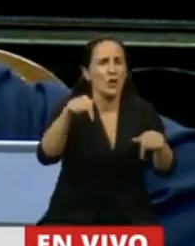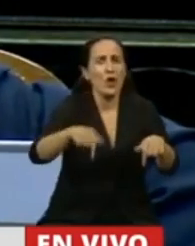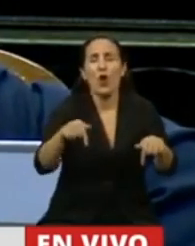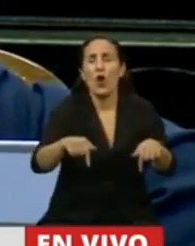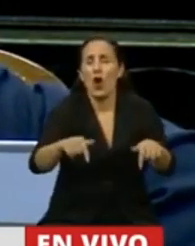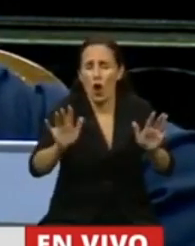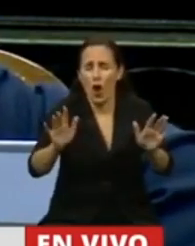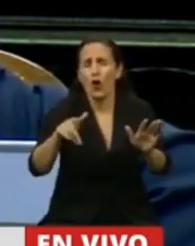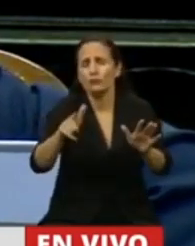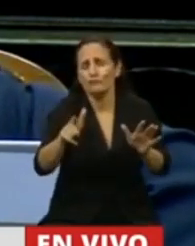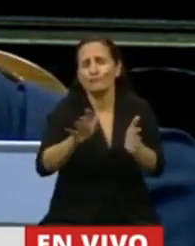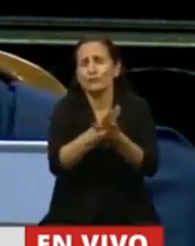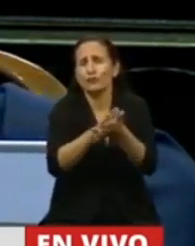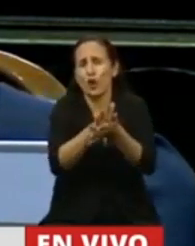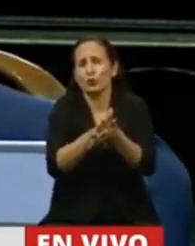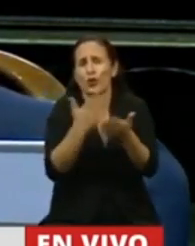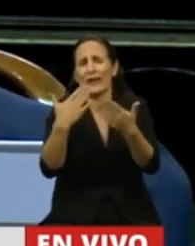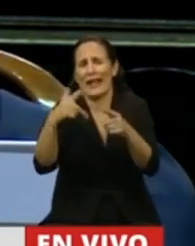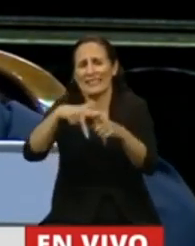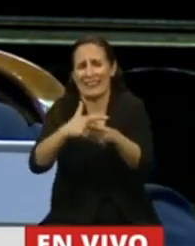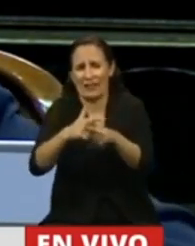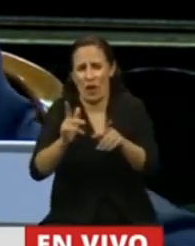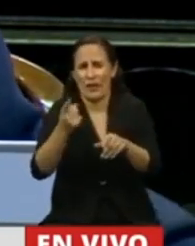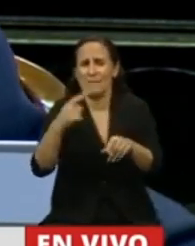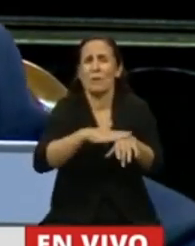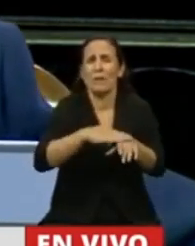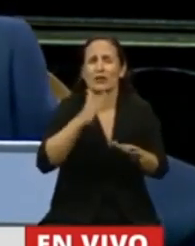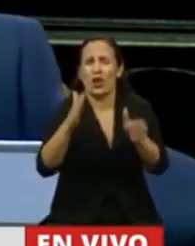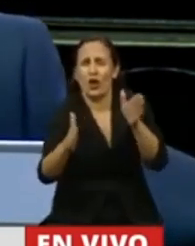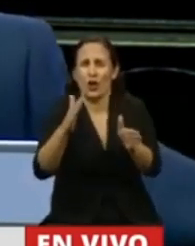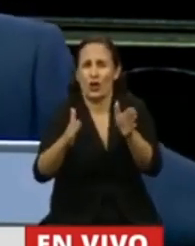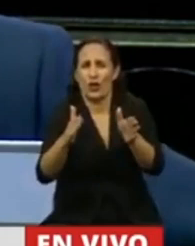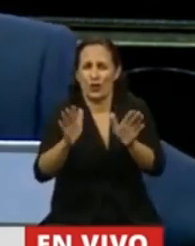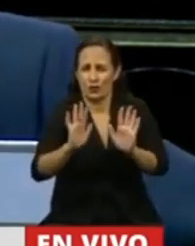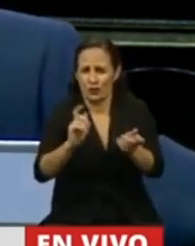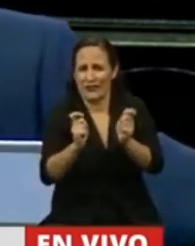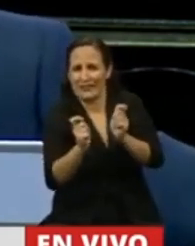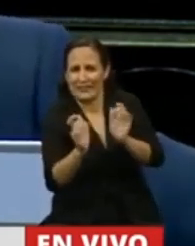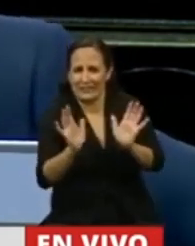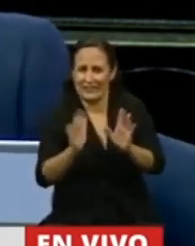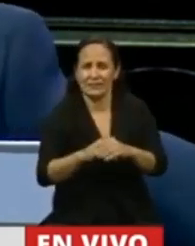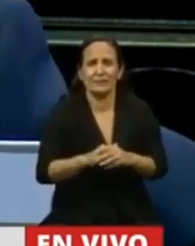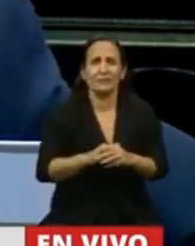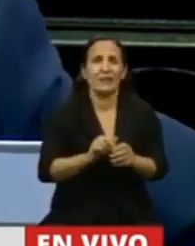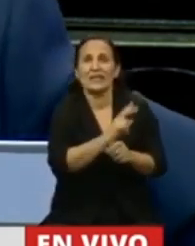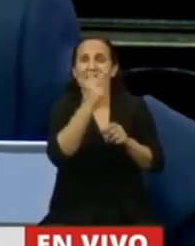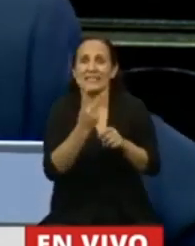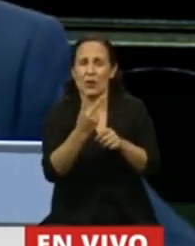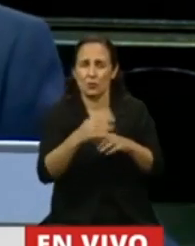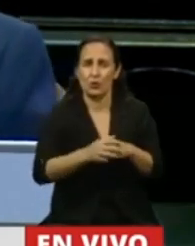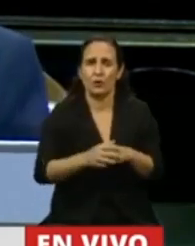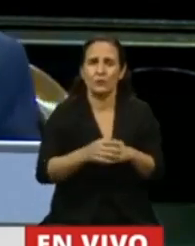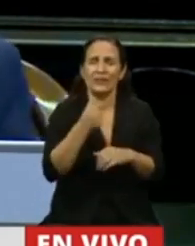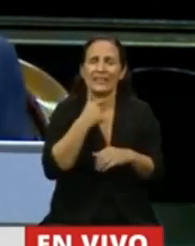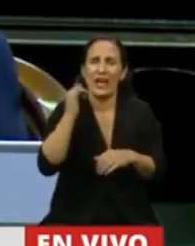saldando tecnológicamente una transición. Nada más que eso. En segundo lugar, quiero